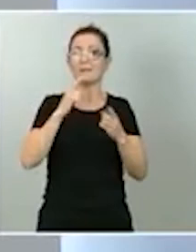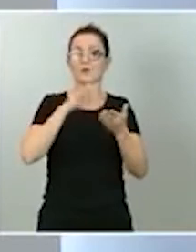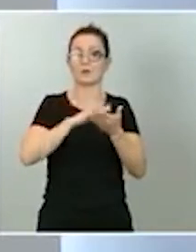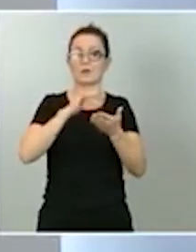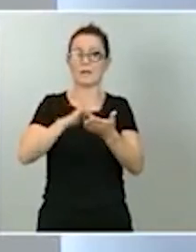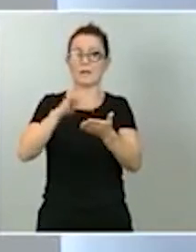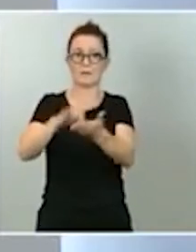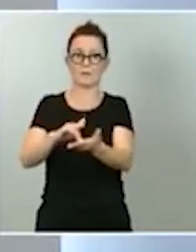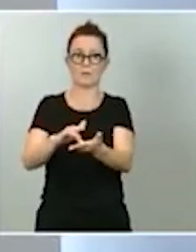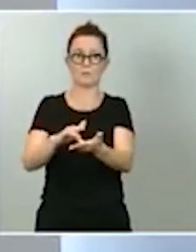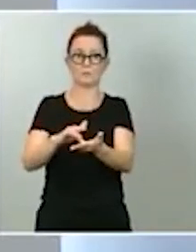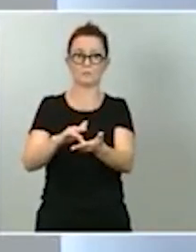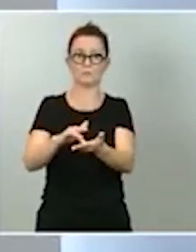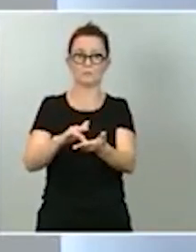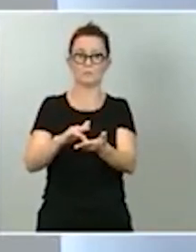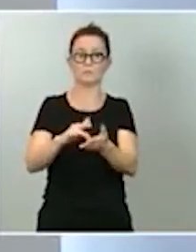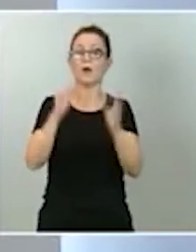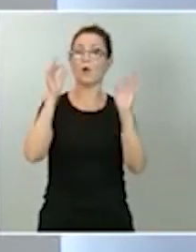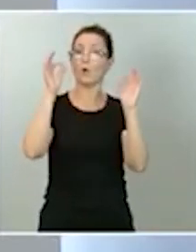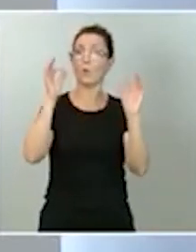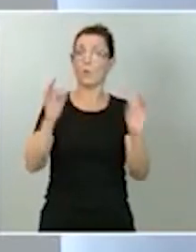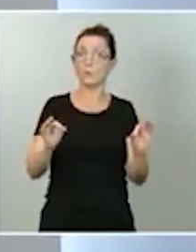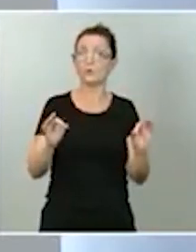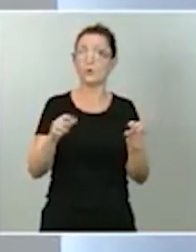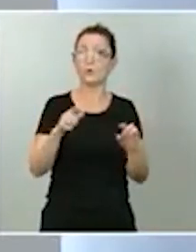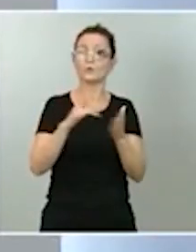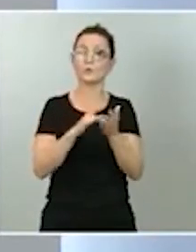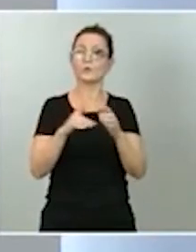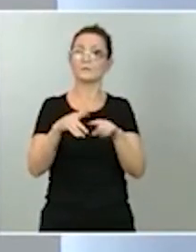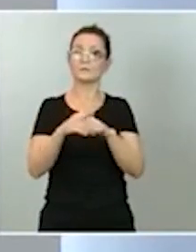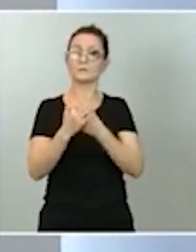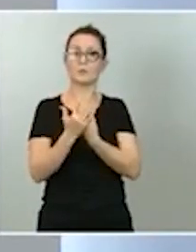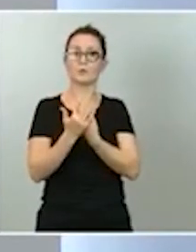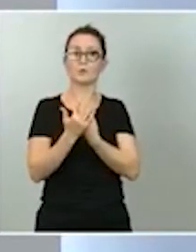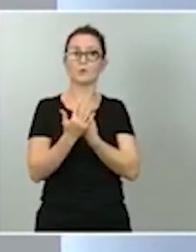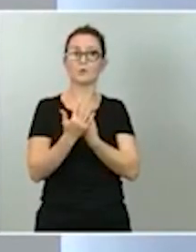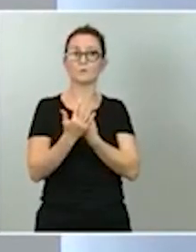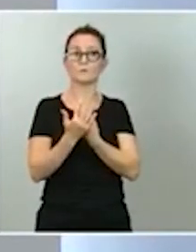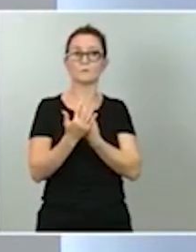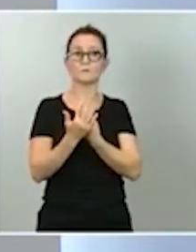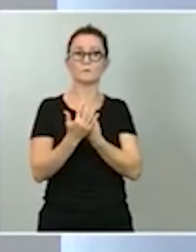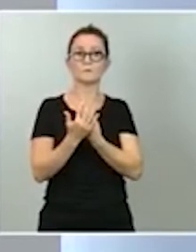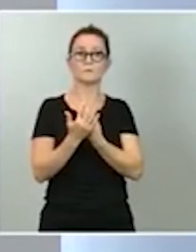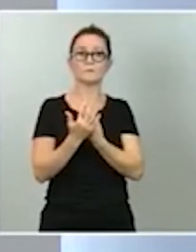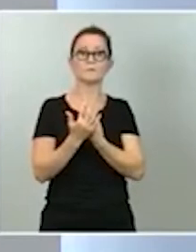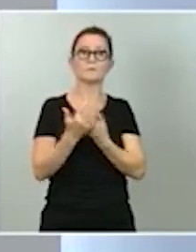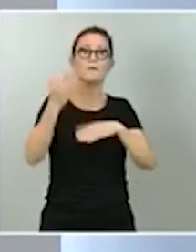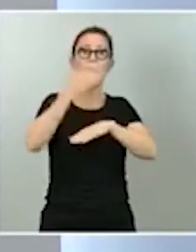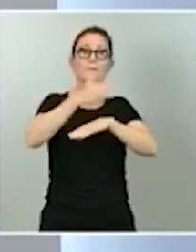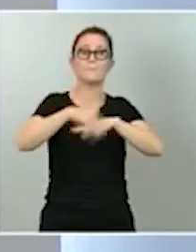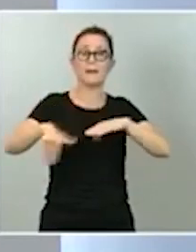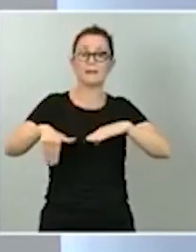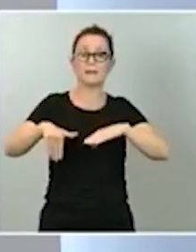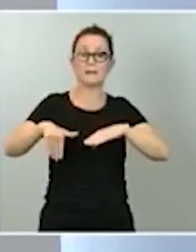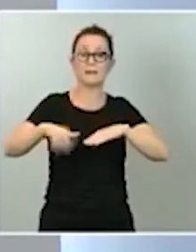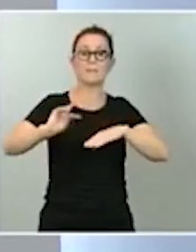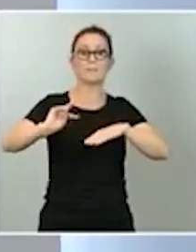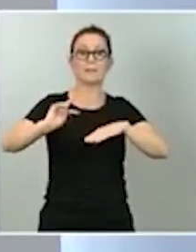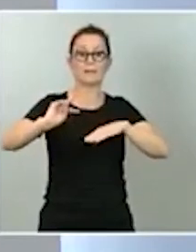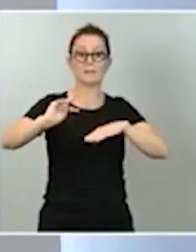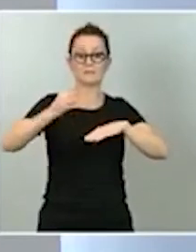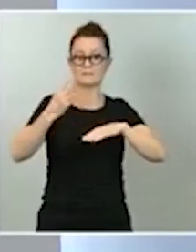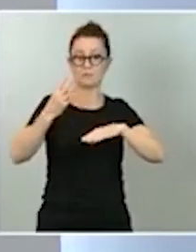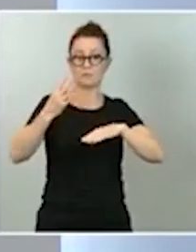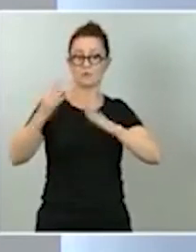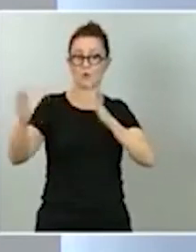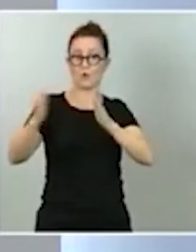estar precisamente en una situación de margen de maniobra en esta segunda parte del año y lo que haremos